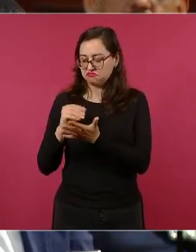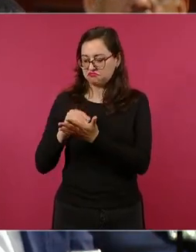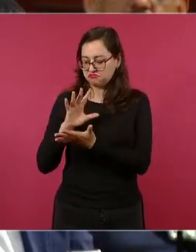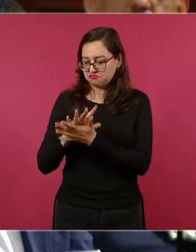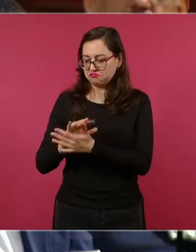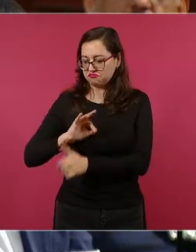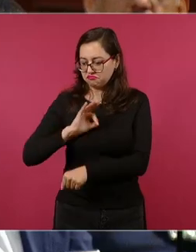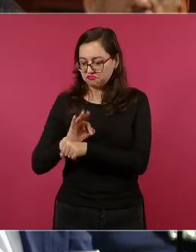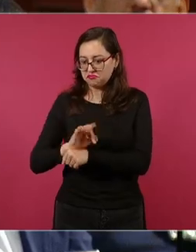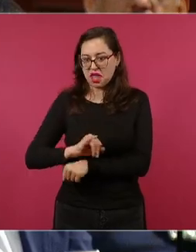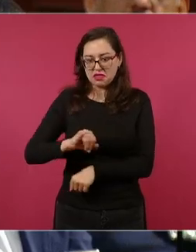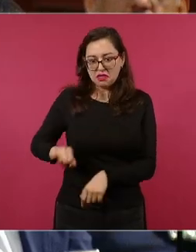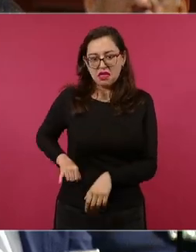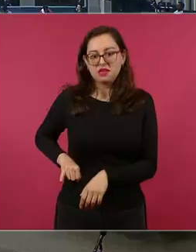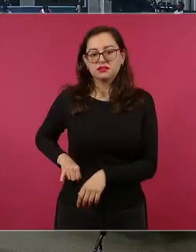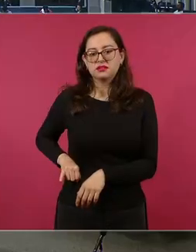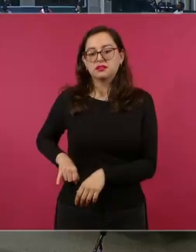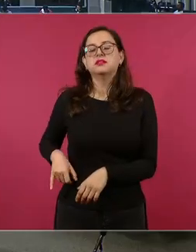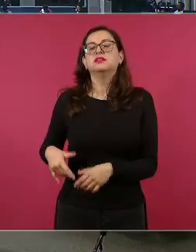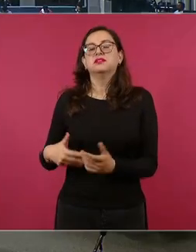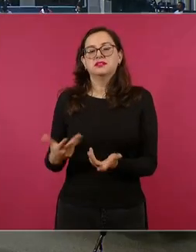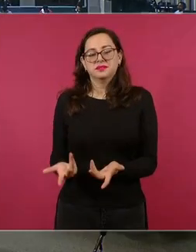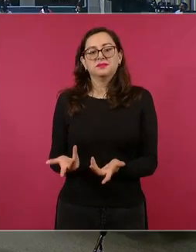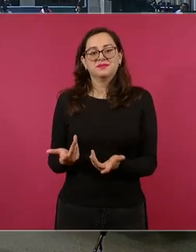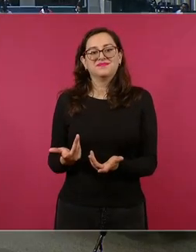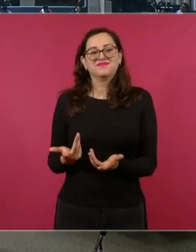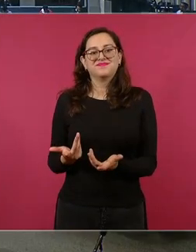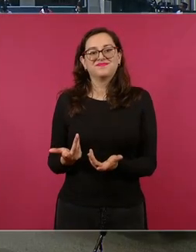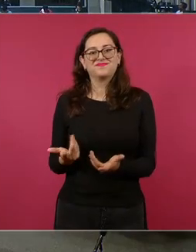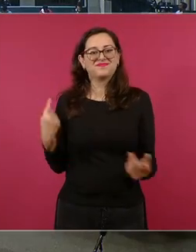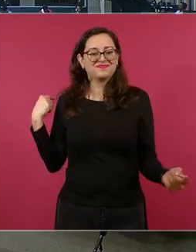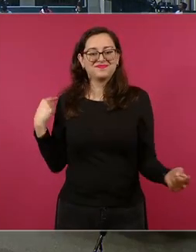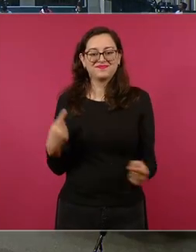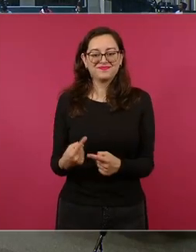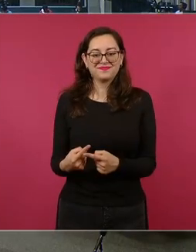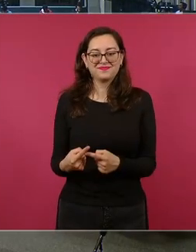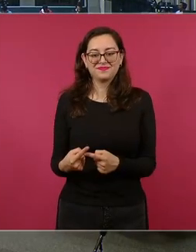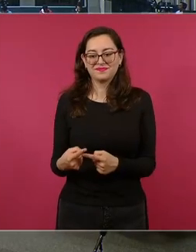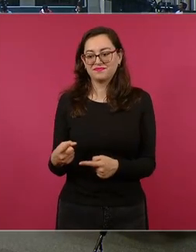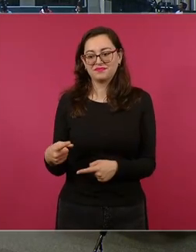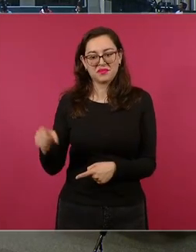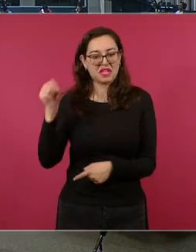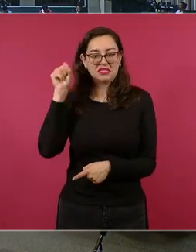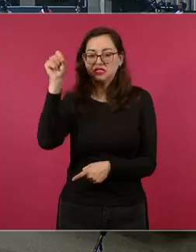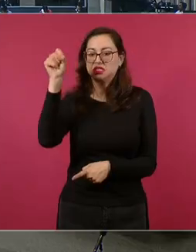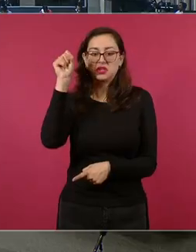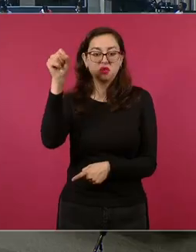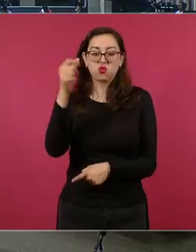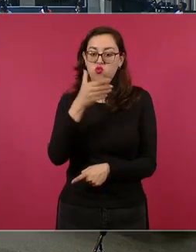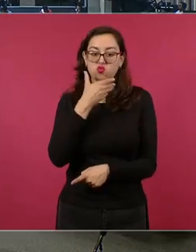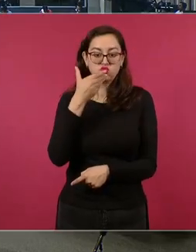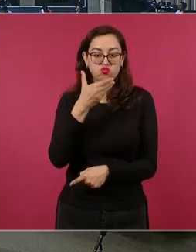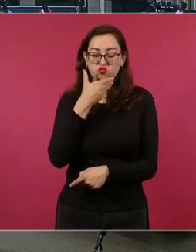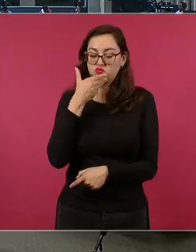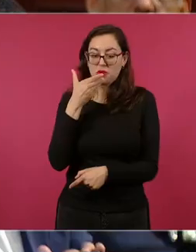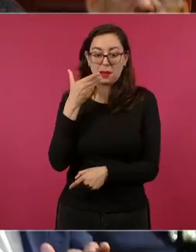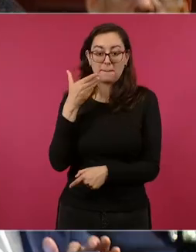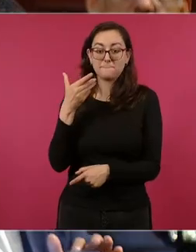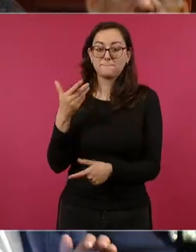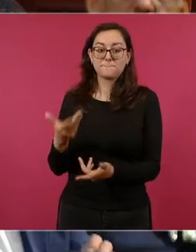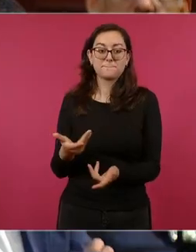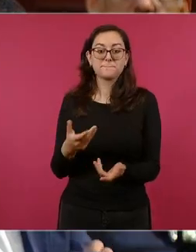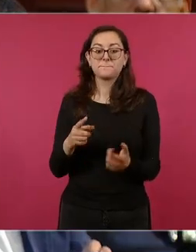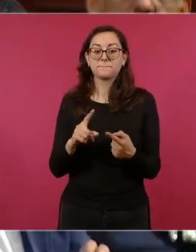pues de todo este tipo de consignas que durante la vida sindical en nuestro país pues fuera los